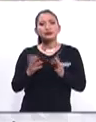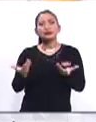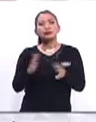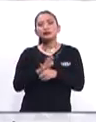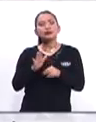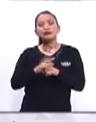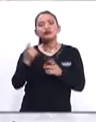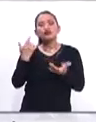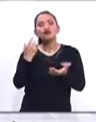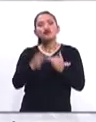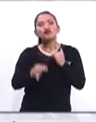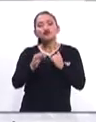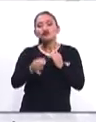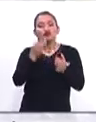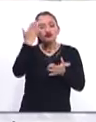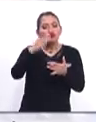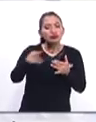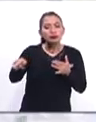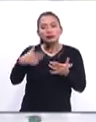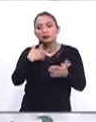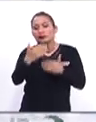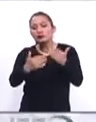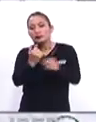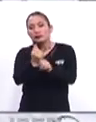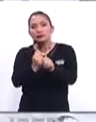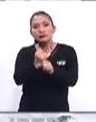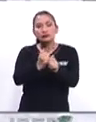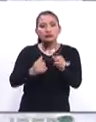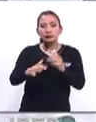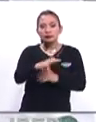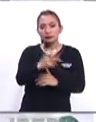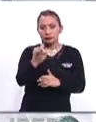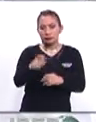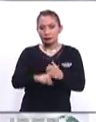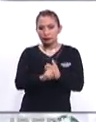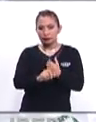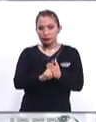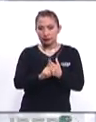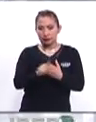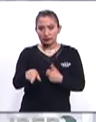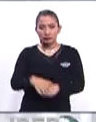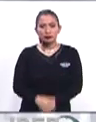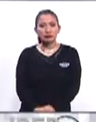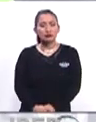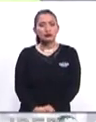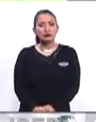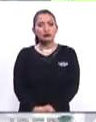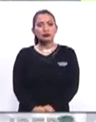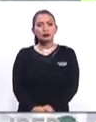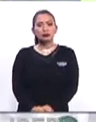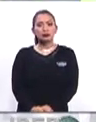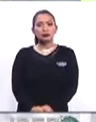Pues, ¿cuáles son las últimas noticias, los últimos avances que se tiene en la investigación sobre este acontecimiento?